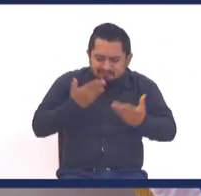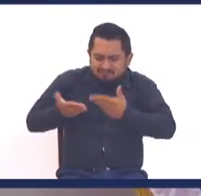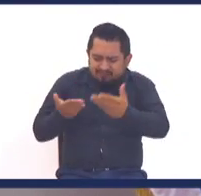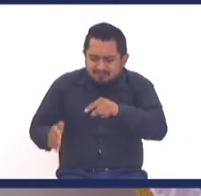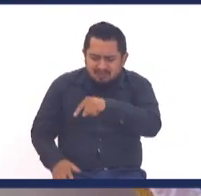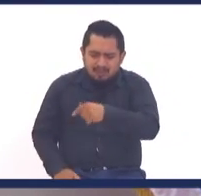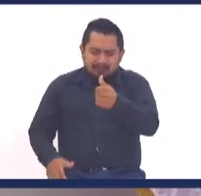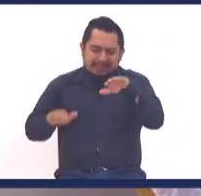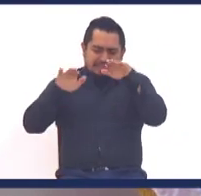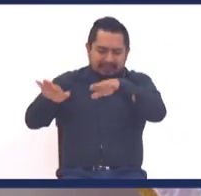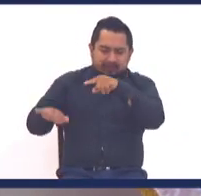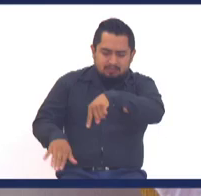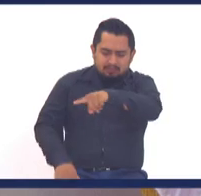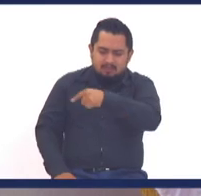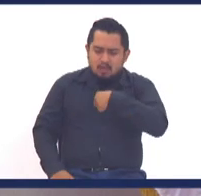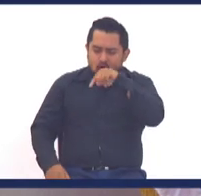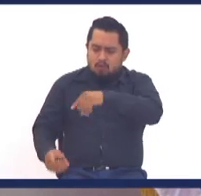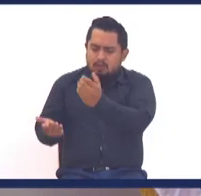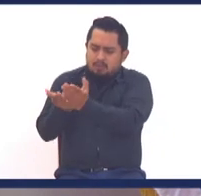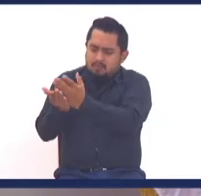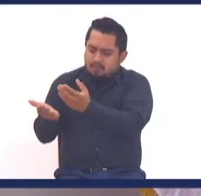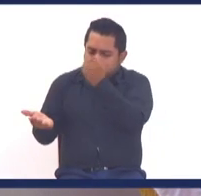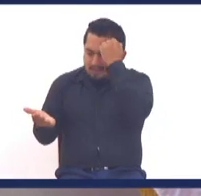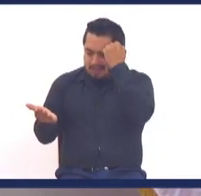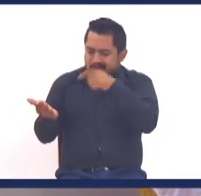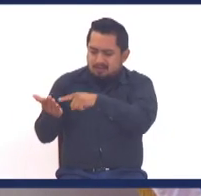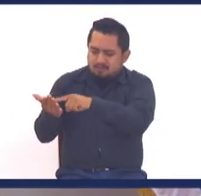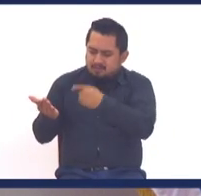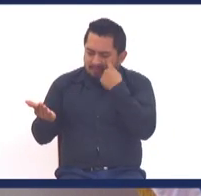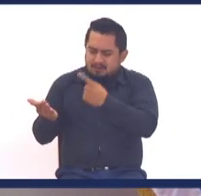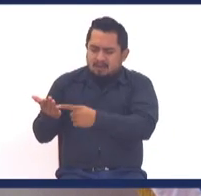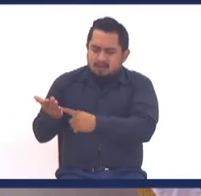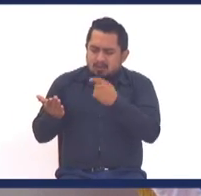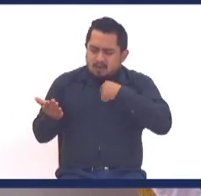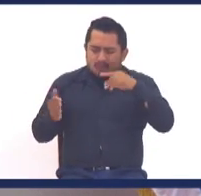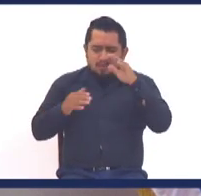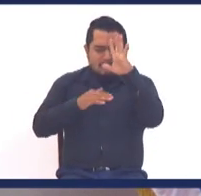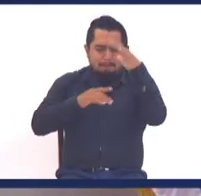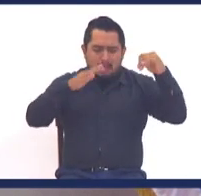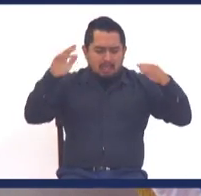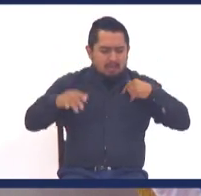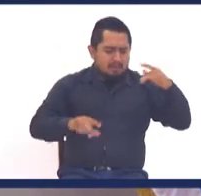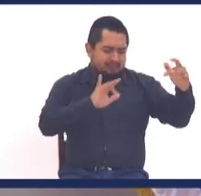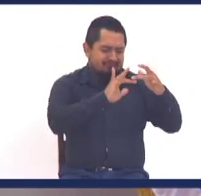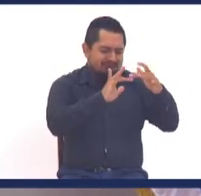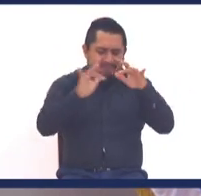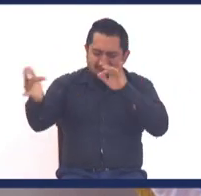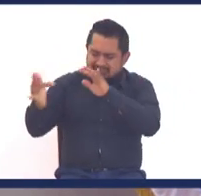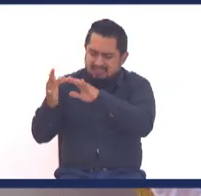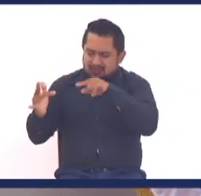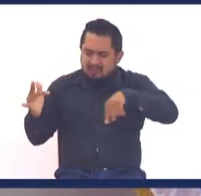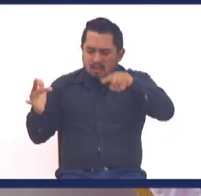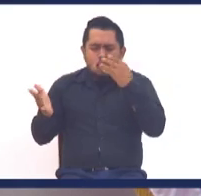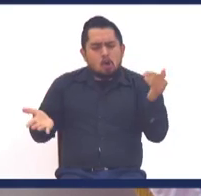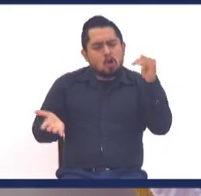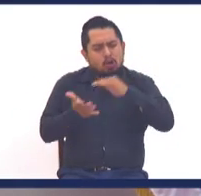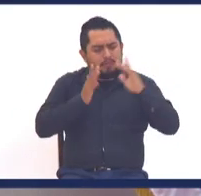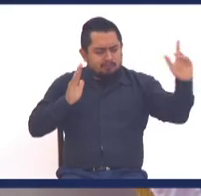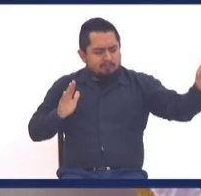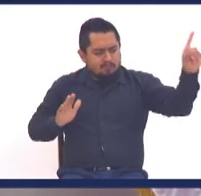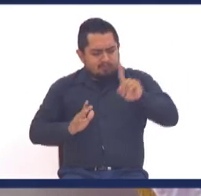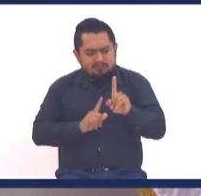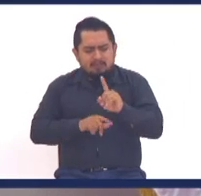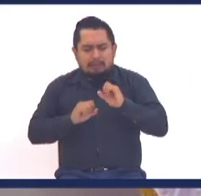ellos. Hoy queremos aprender de tu palabra y suplicar que nuestros hermanos que están fuera de las fronteras patria, puedan volver a casa